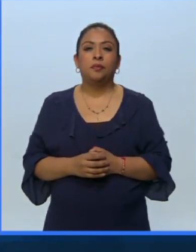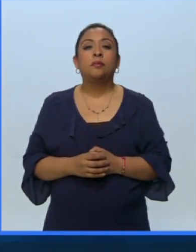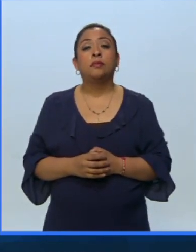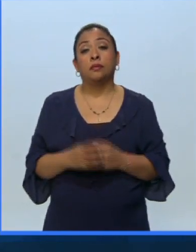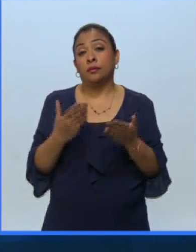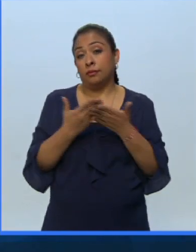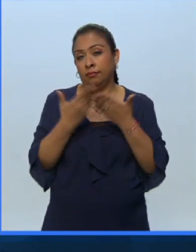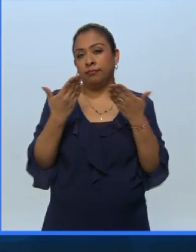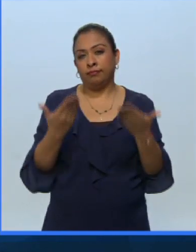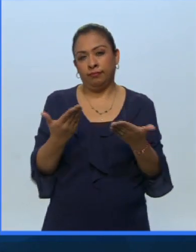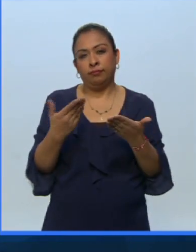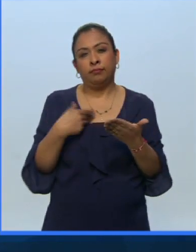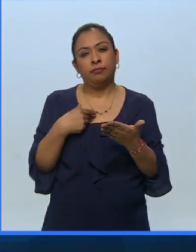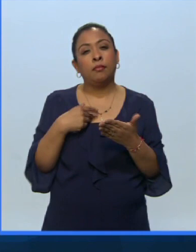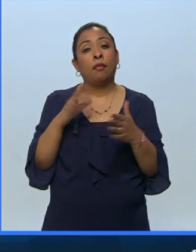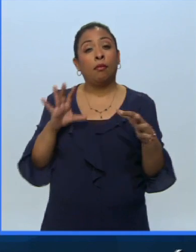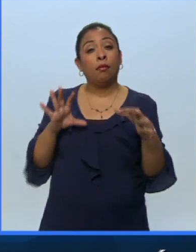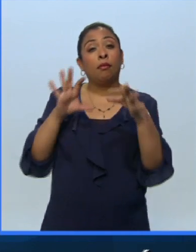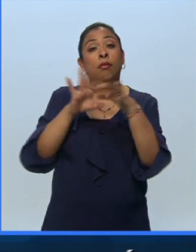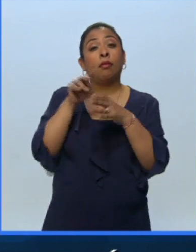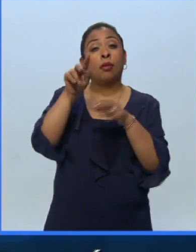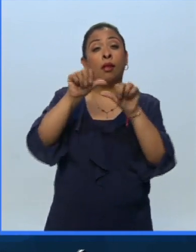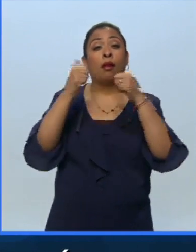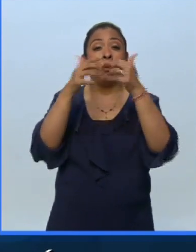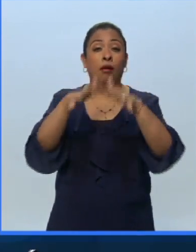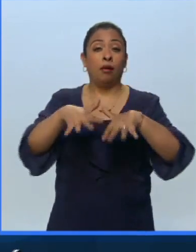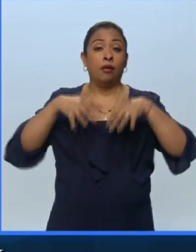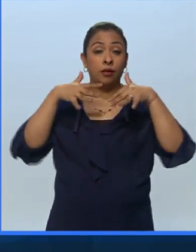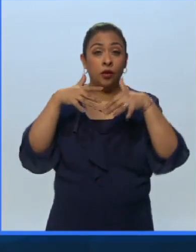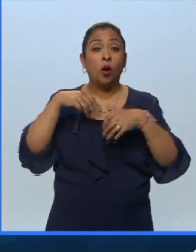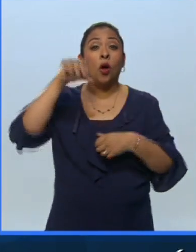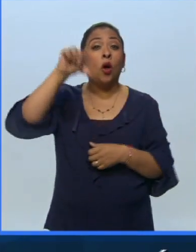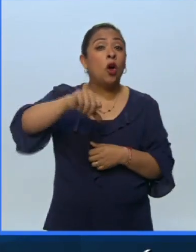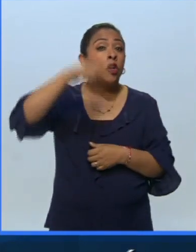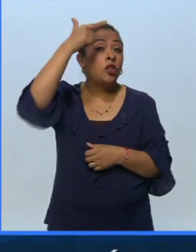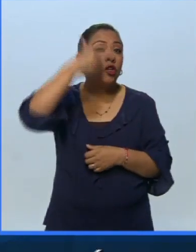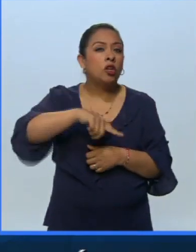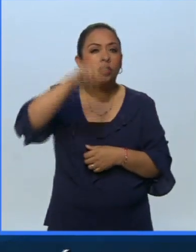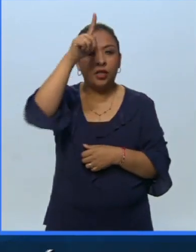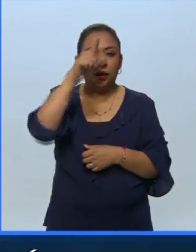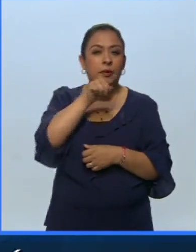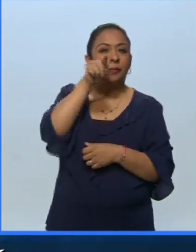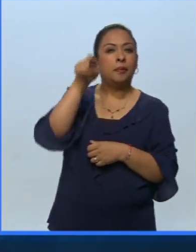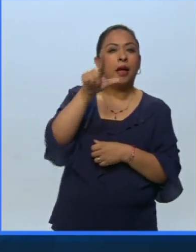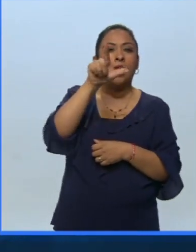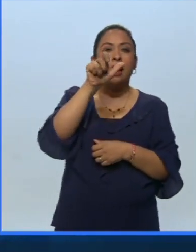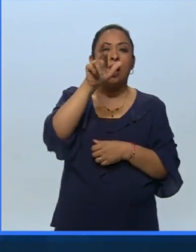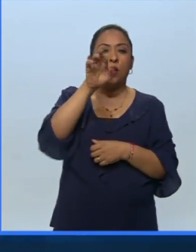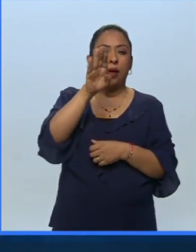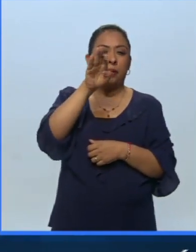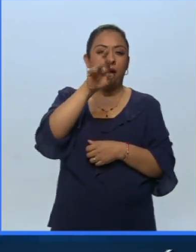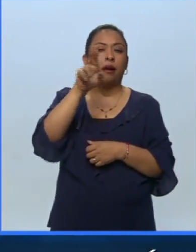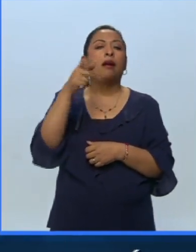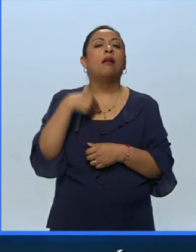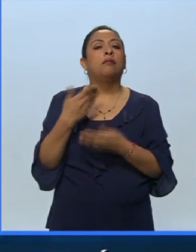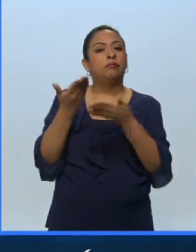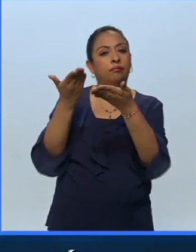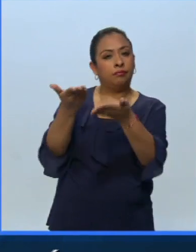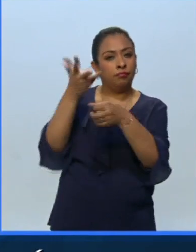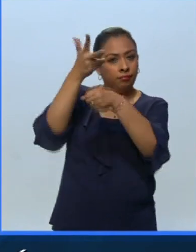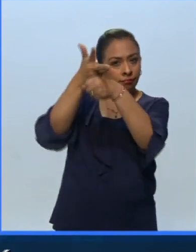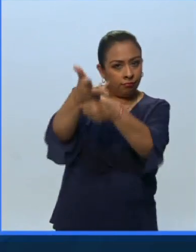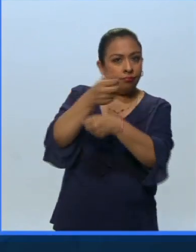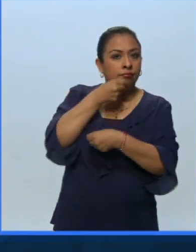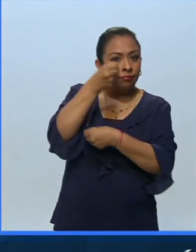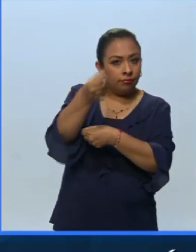Es momento de hacer nuestro primer enlace al Auditorio Nacional. Es Noche de Lunas y allá se encuentra Laura Barrera. querida Laura, te cedemos cámaras y